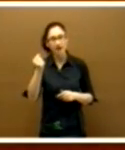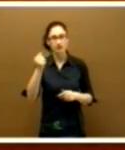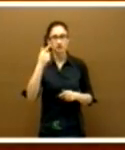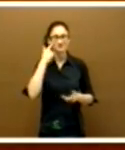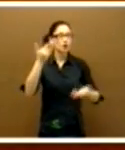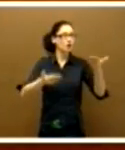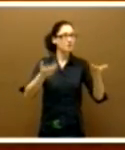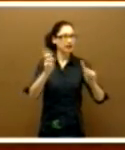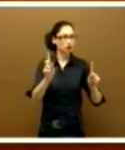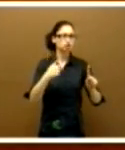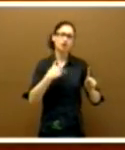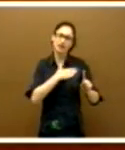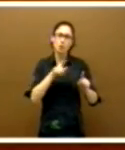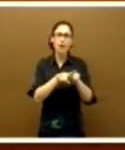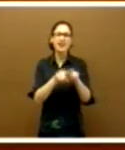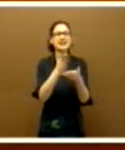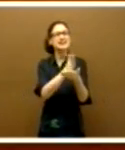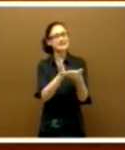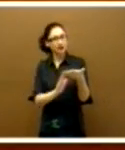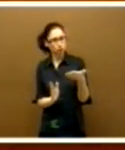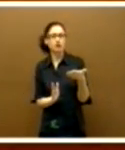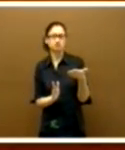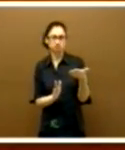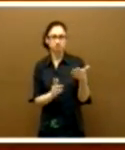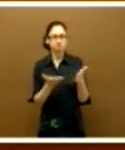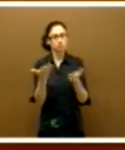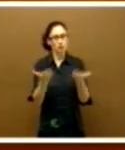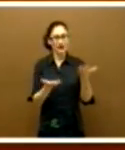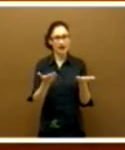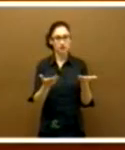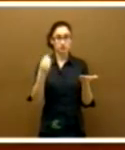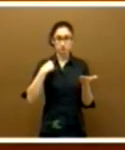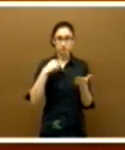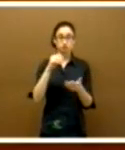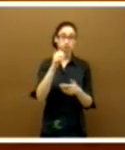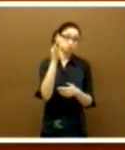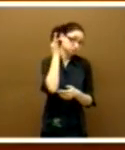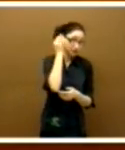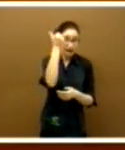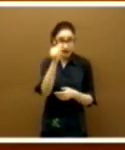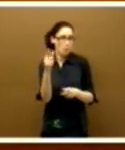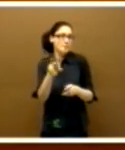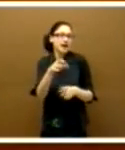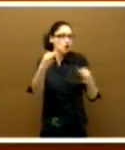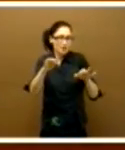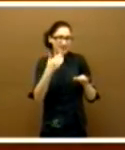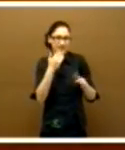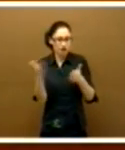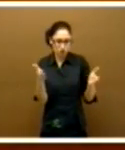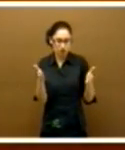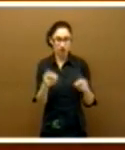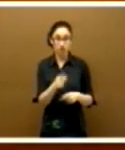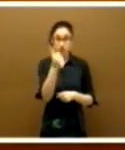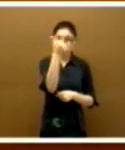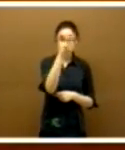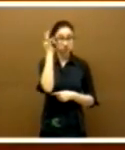literatura, con ella y él, que son una pareja normal de nuestro tiempo. Ella y él ambos